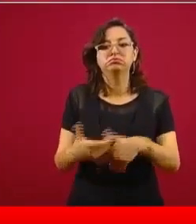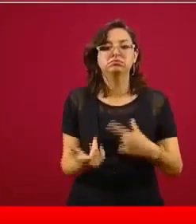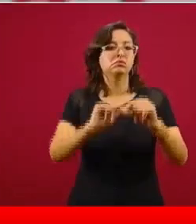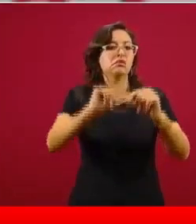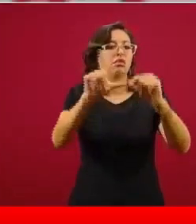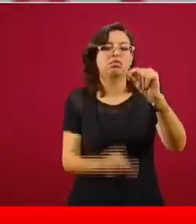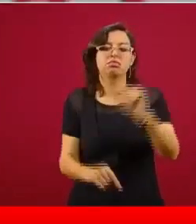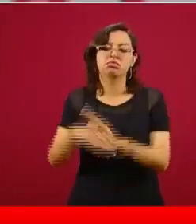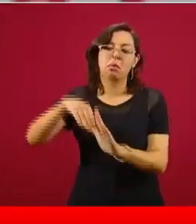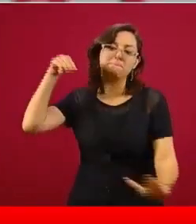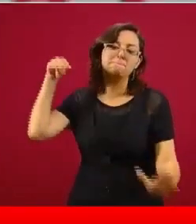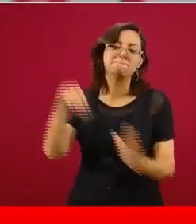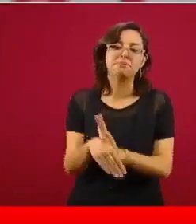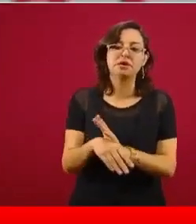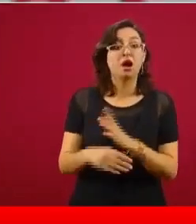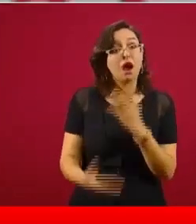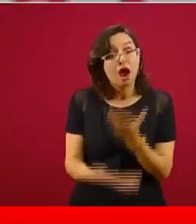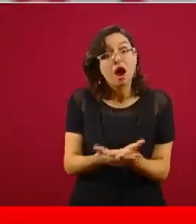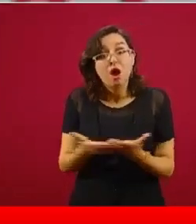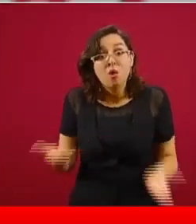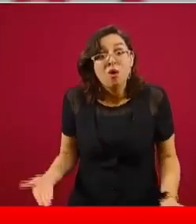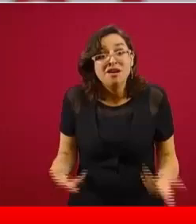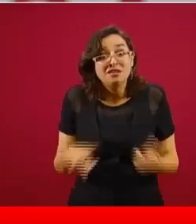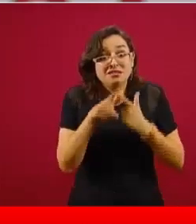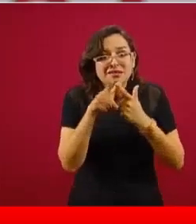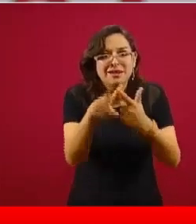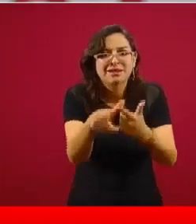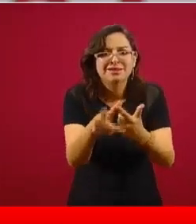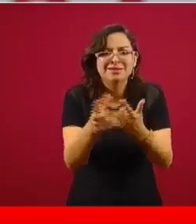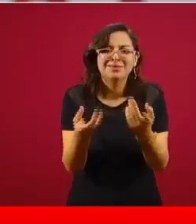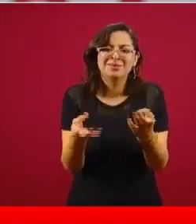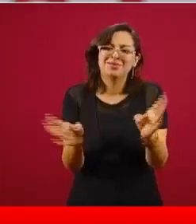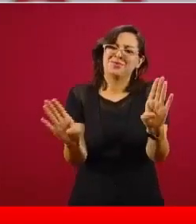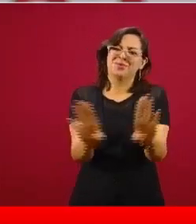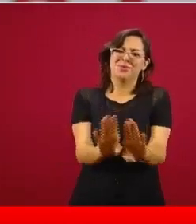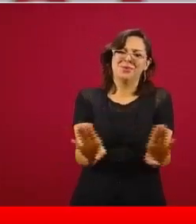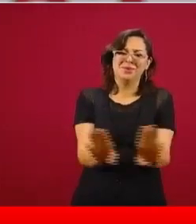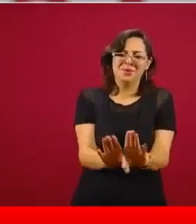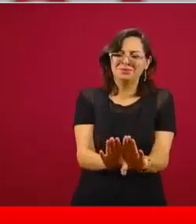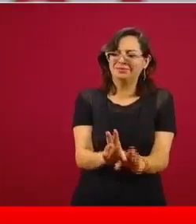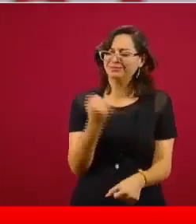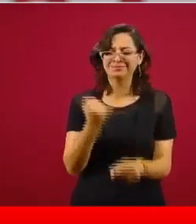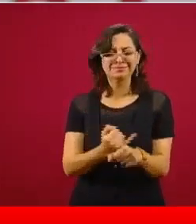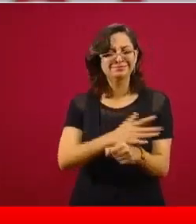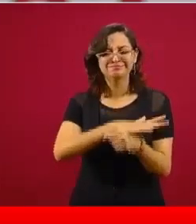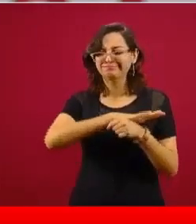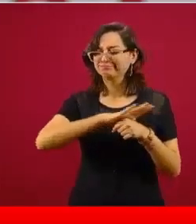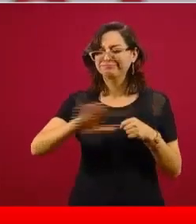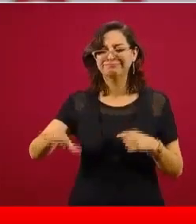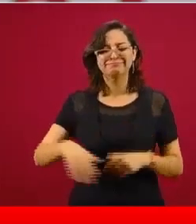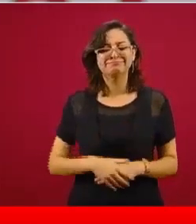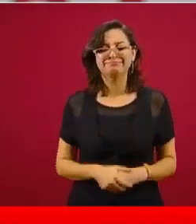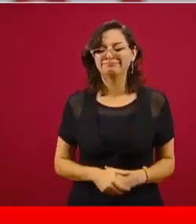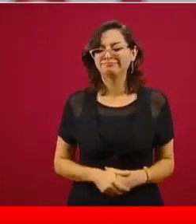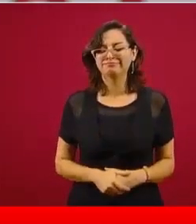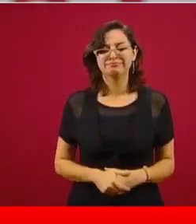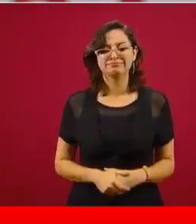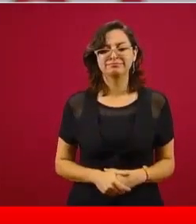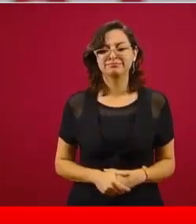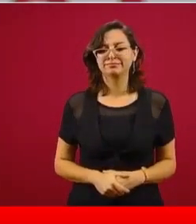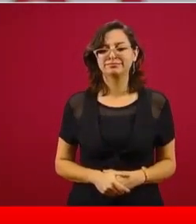¿Cómo vamos nosotros a continuar con eso? No, de ninguna manera y